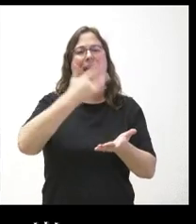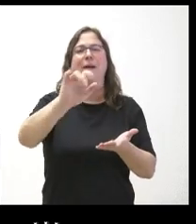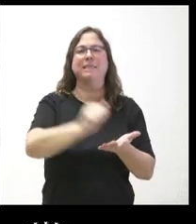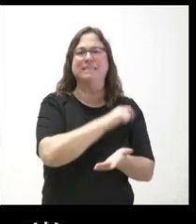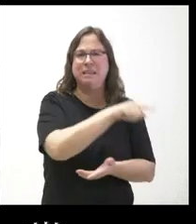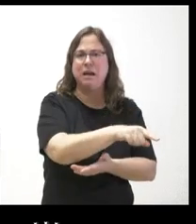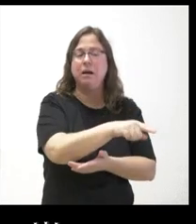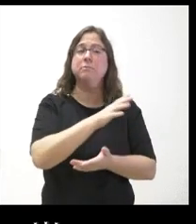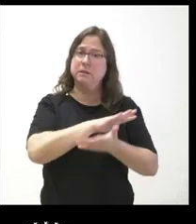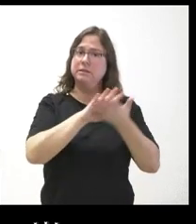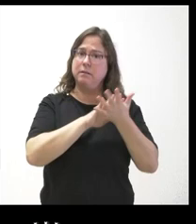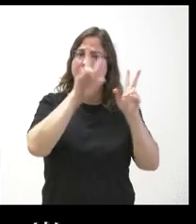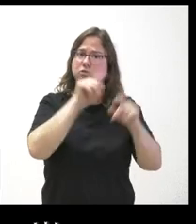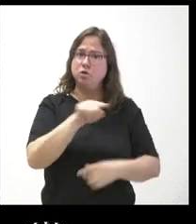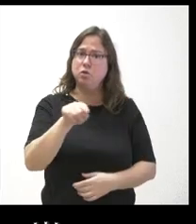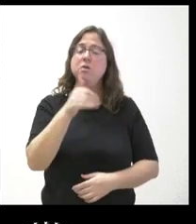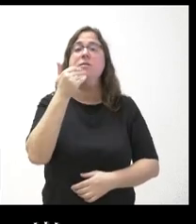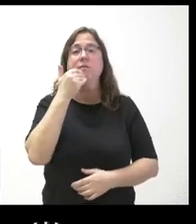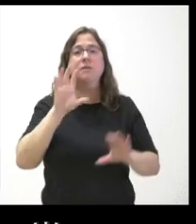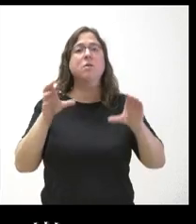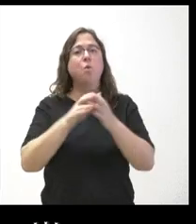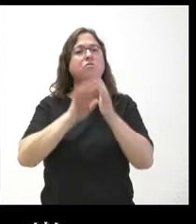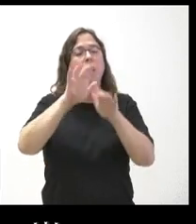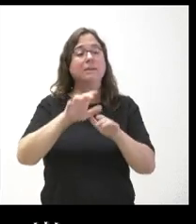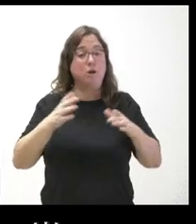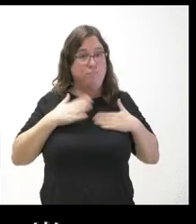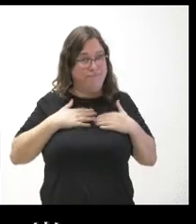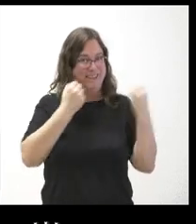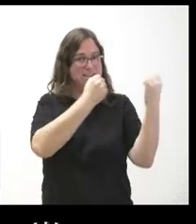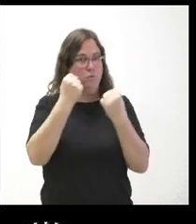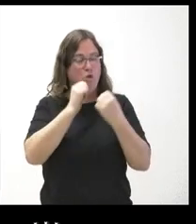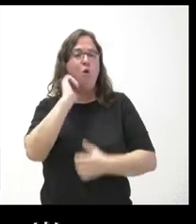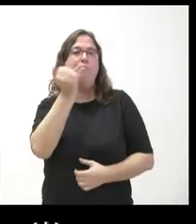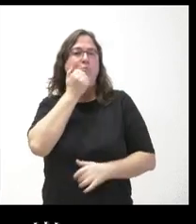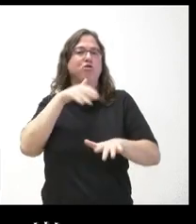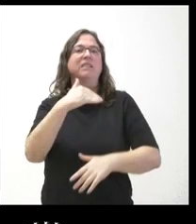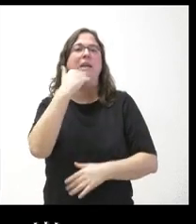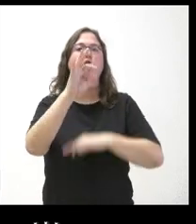abordado en el consejo de aquí hoy y si la Junta va organizar como institución alguna protesta. Gracias.